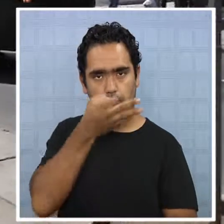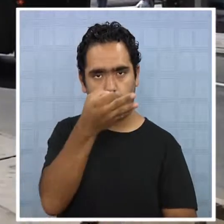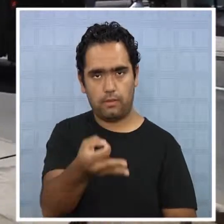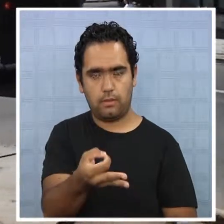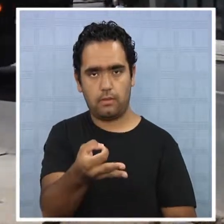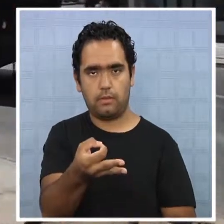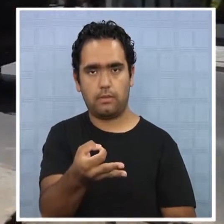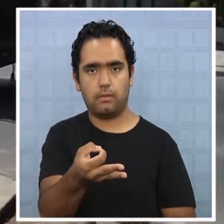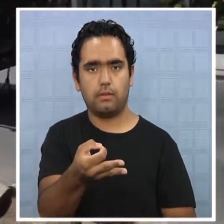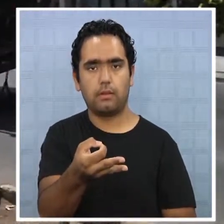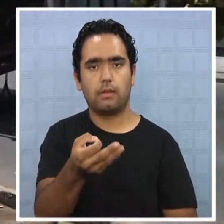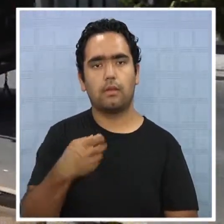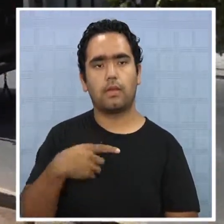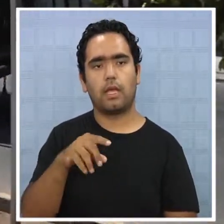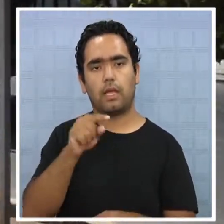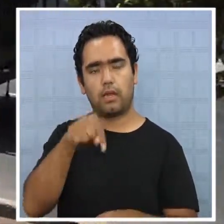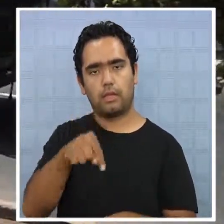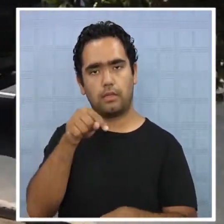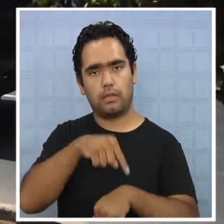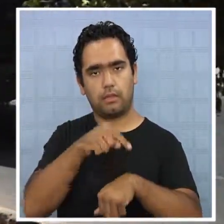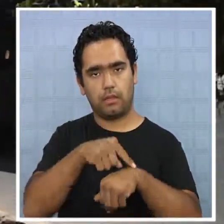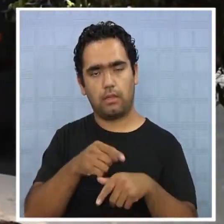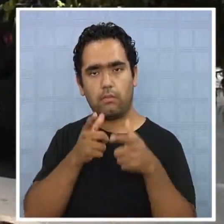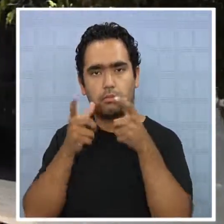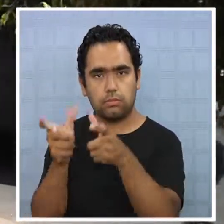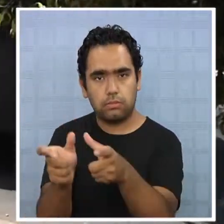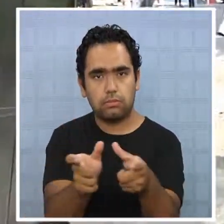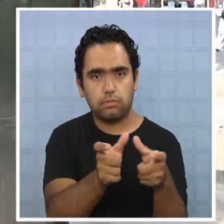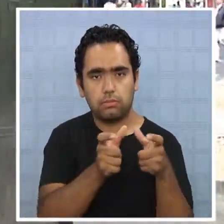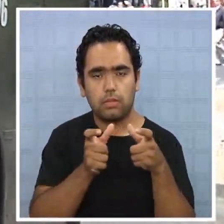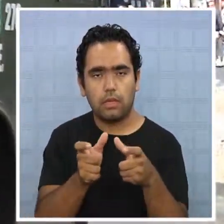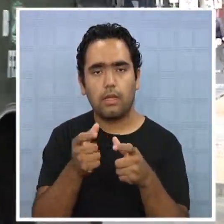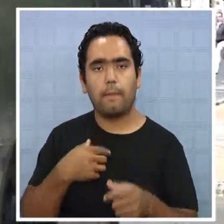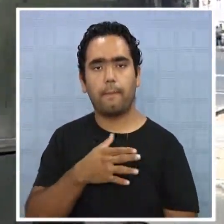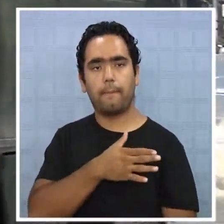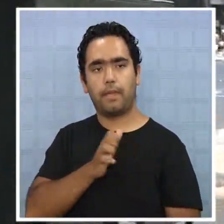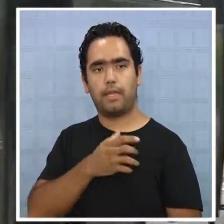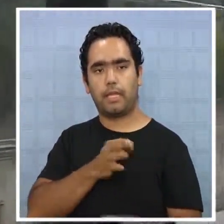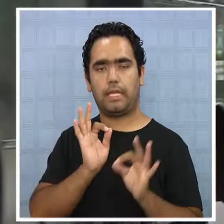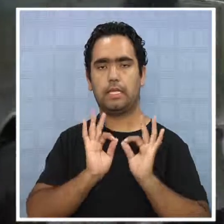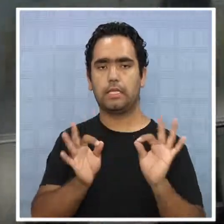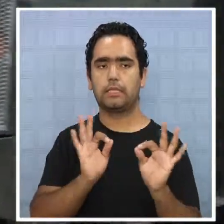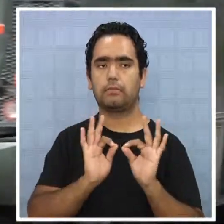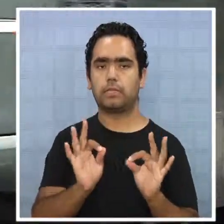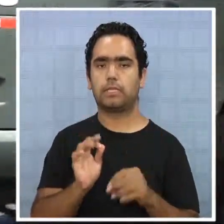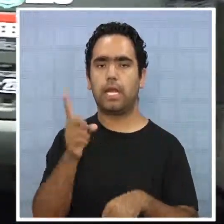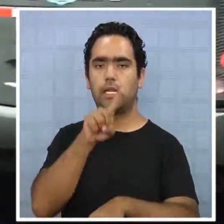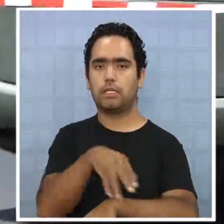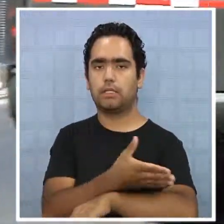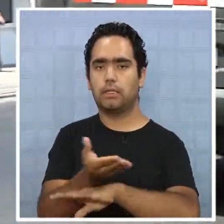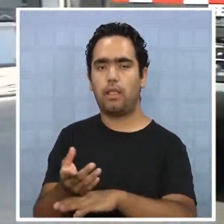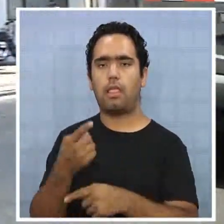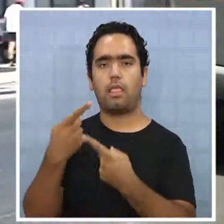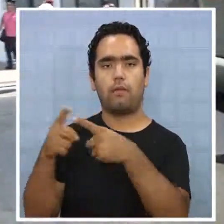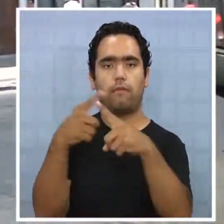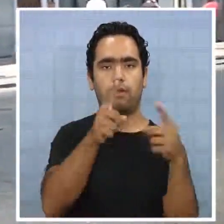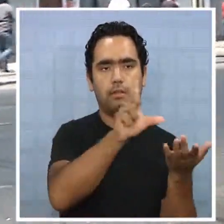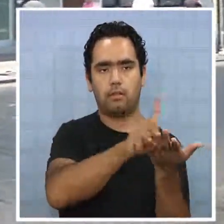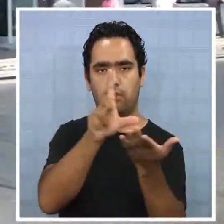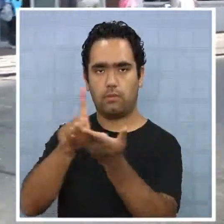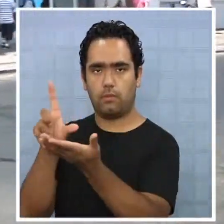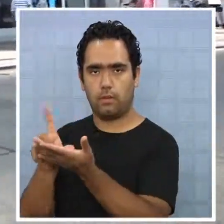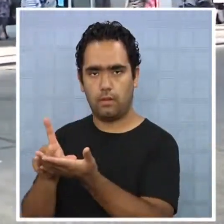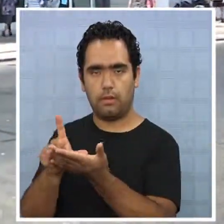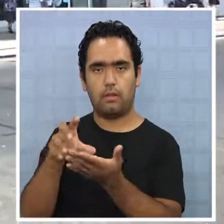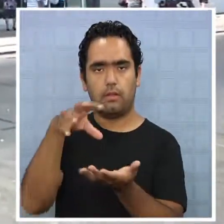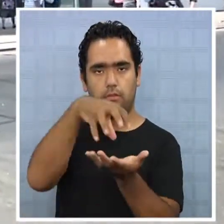Voldarsky señaló que estaba previsto para toda esta jornada que efectivos de la PDI realizaran servicios especiales preventivos